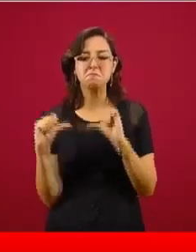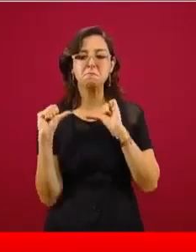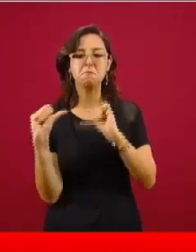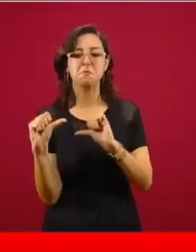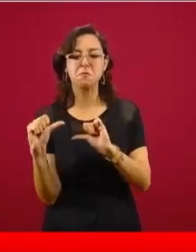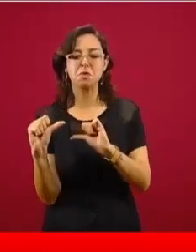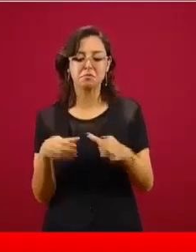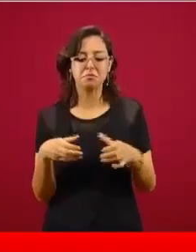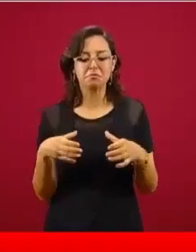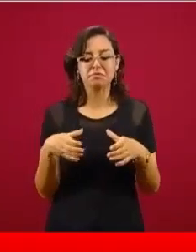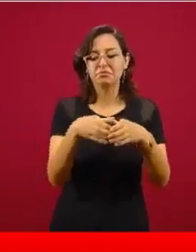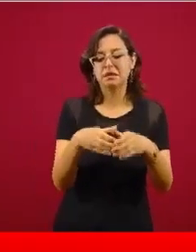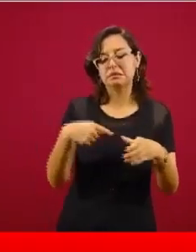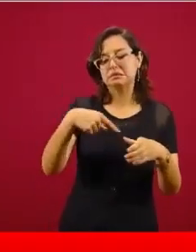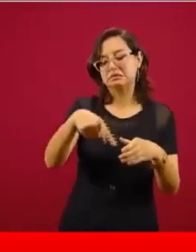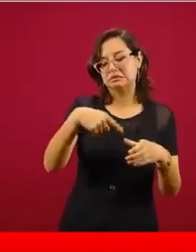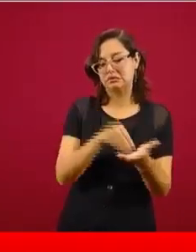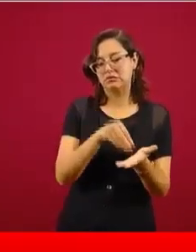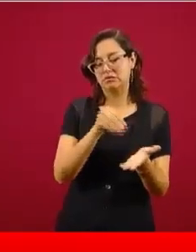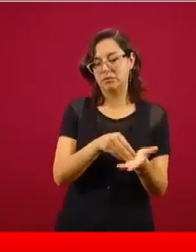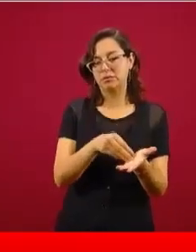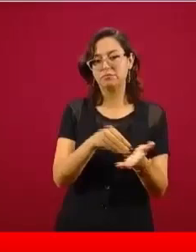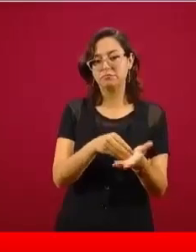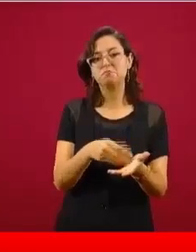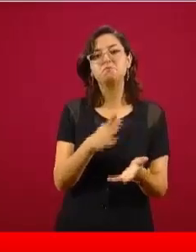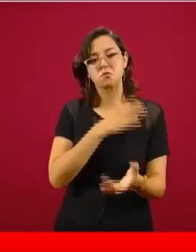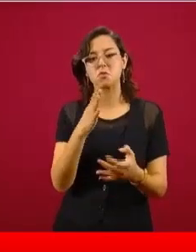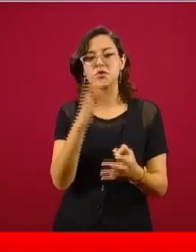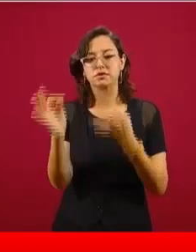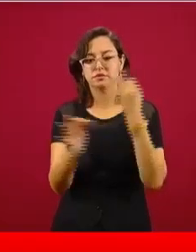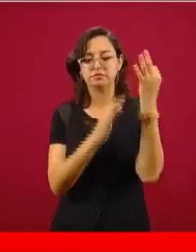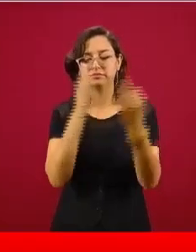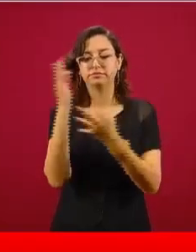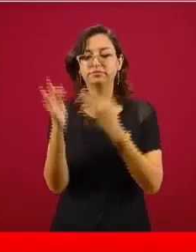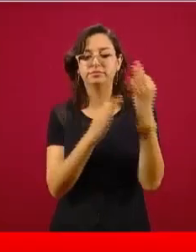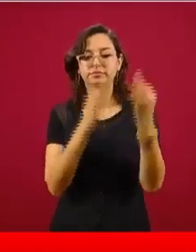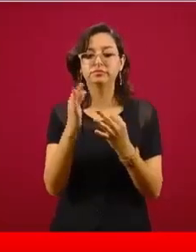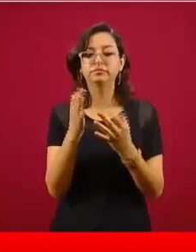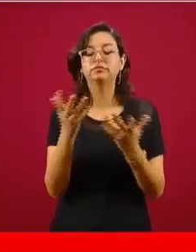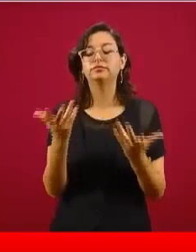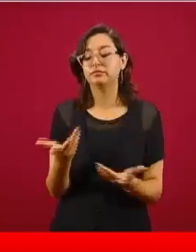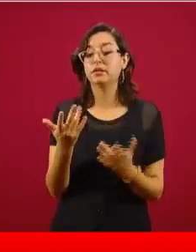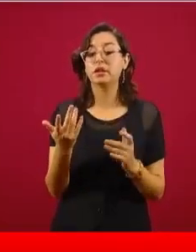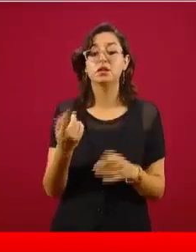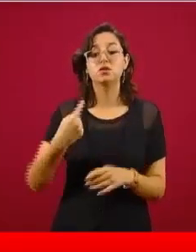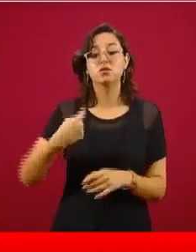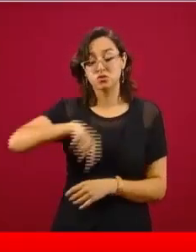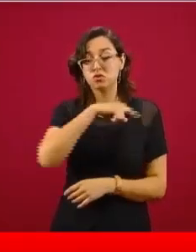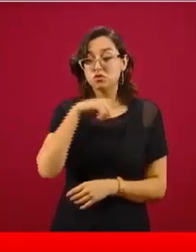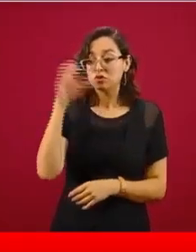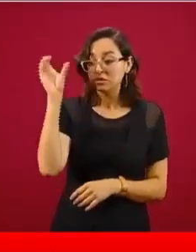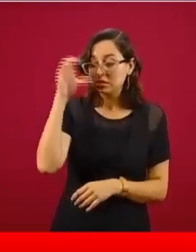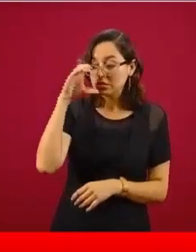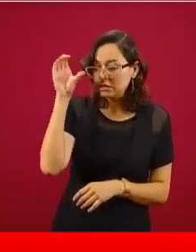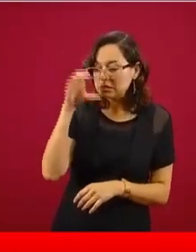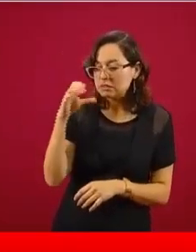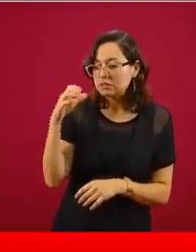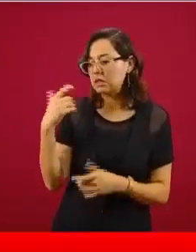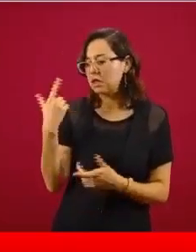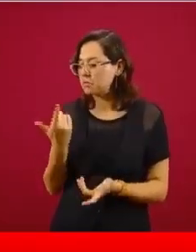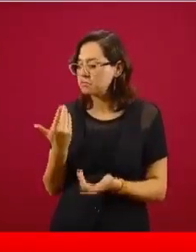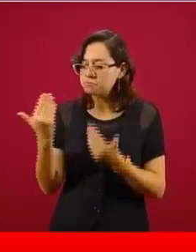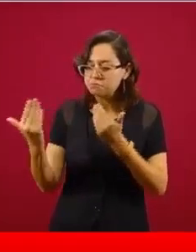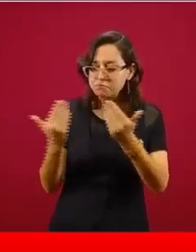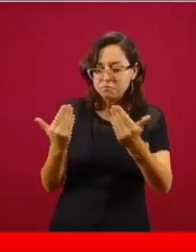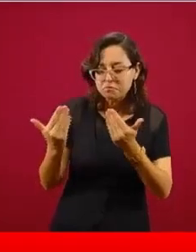estamos al tanto de la evidencia científica nacional y mundial en el sentido de que no existe todavía una